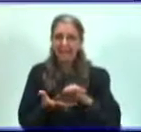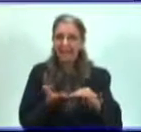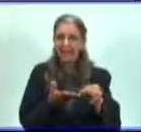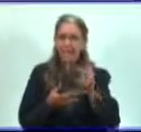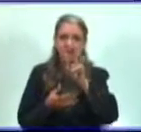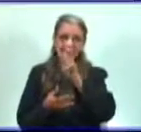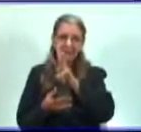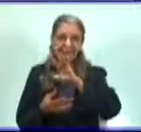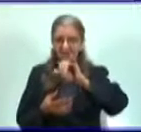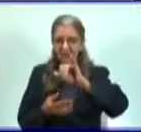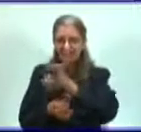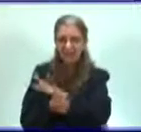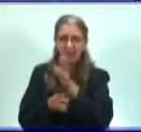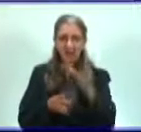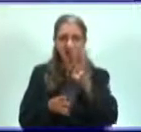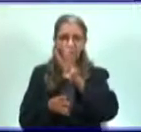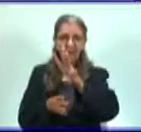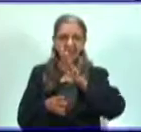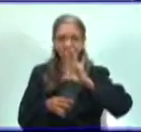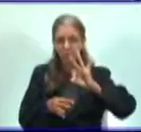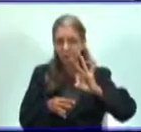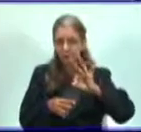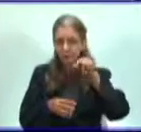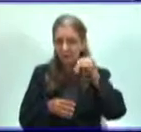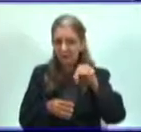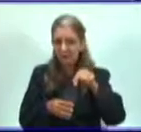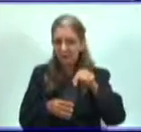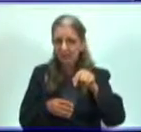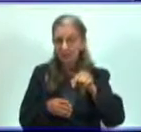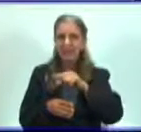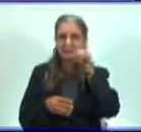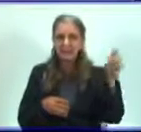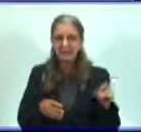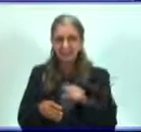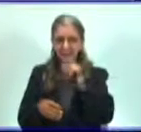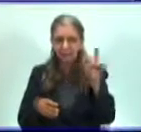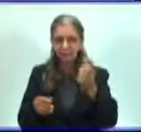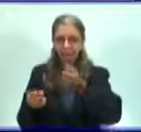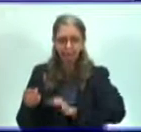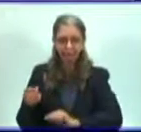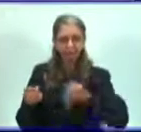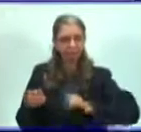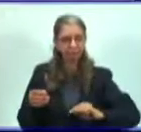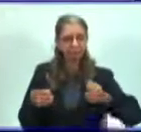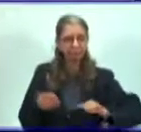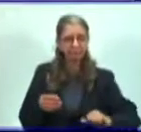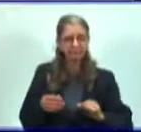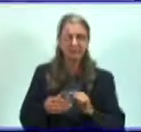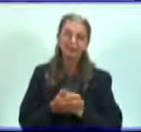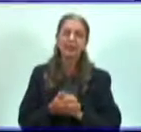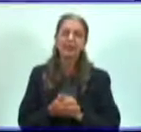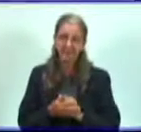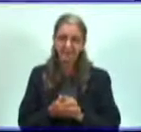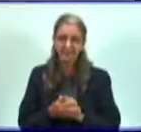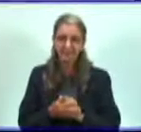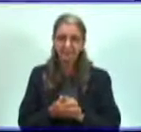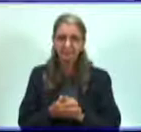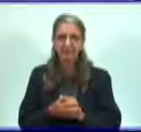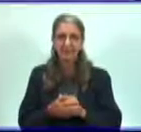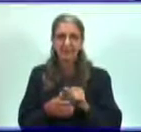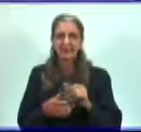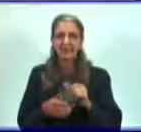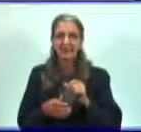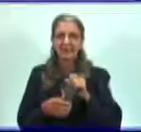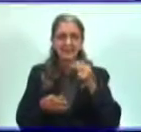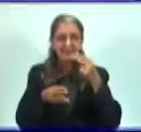multiplicación. Como bien aparece en pantalla, vamos a hacer referencia al ciclo